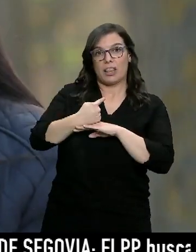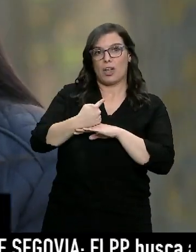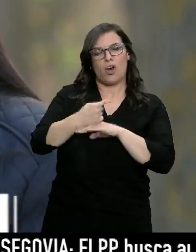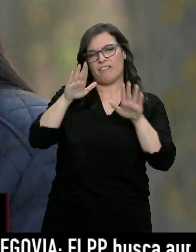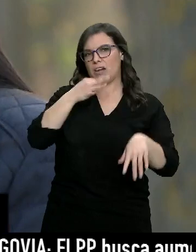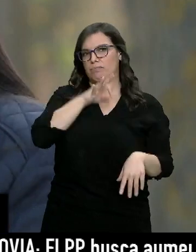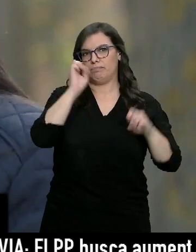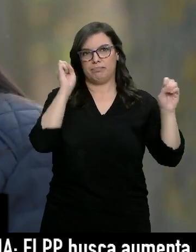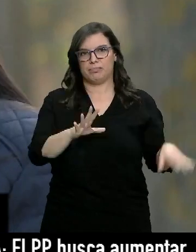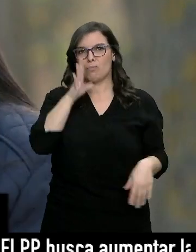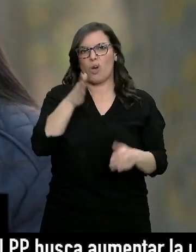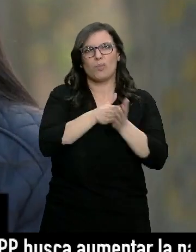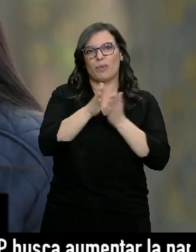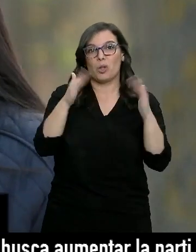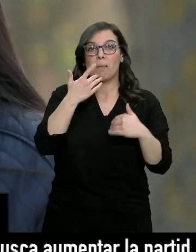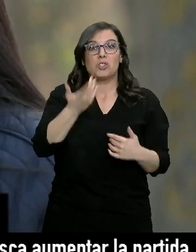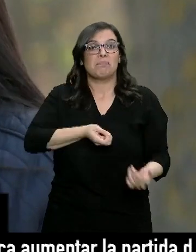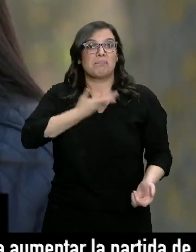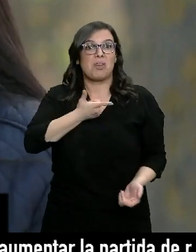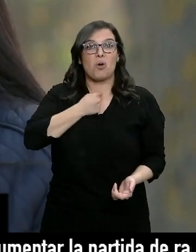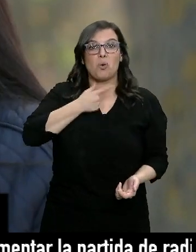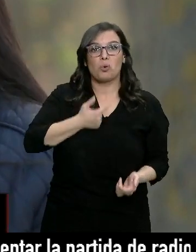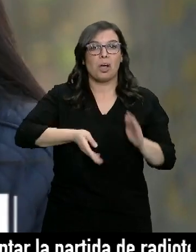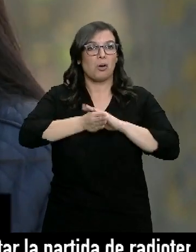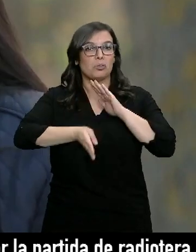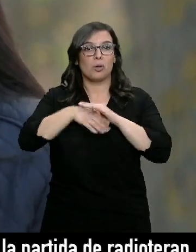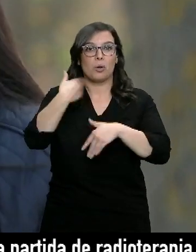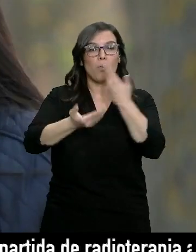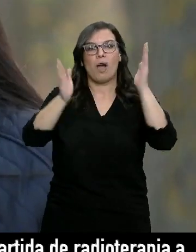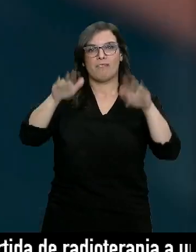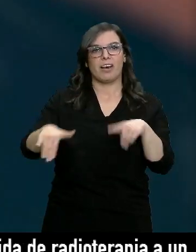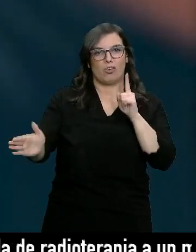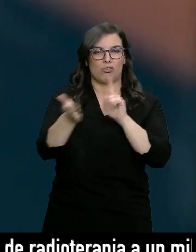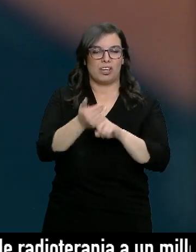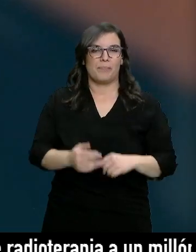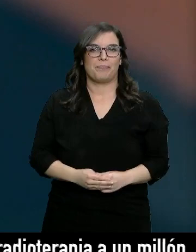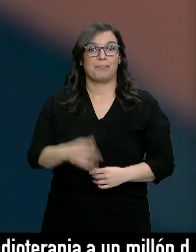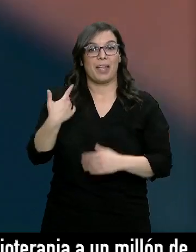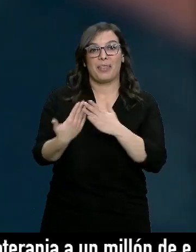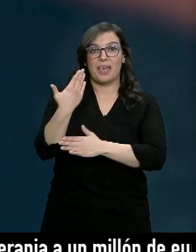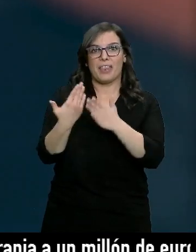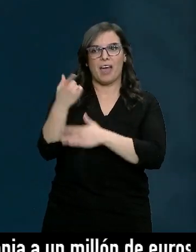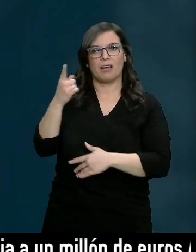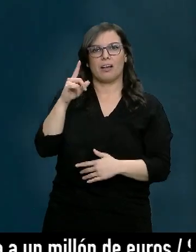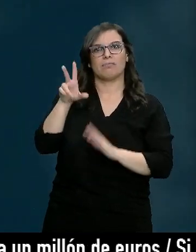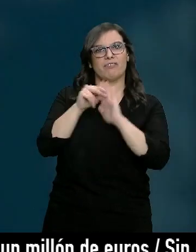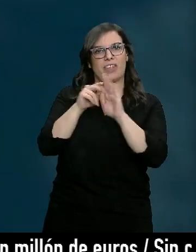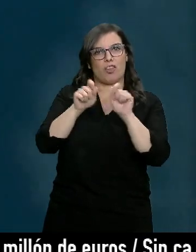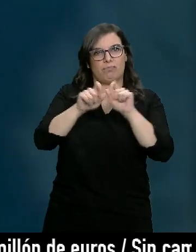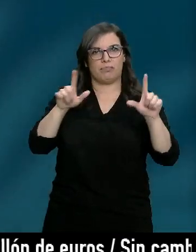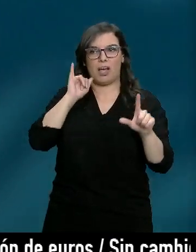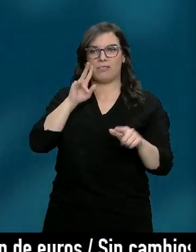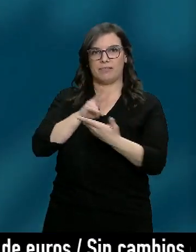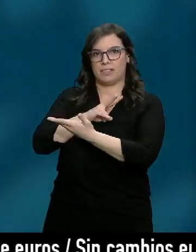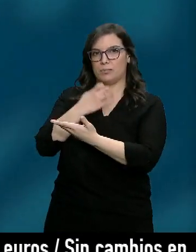acabas dejando, porque no te motiva. Pero si es algo que te gusta y sigues haciéndolo, al final consigues lo que te propones. Cada día aparece en TikTok un vídeo suyo como